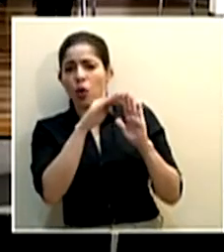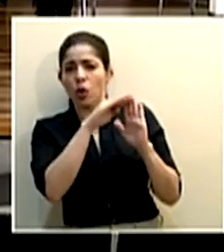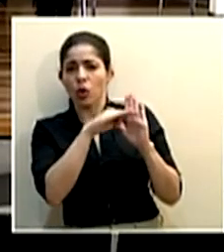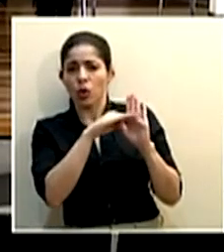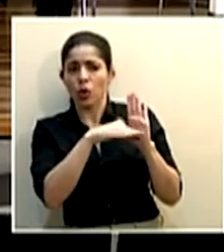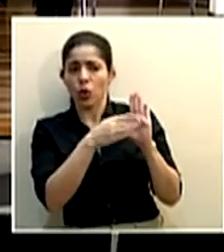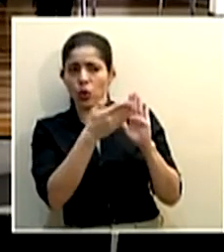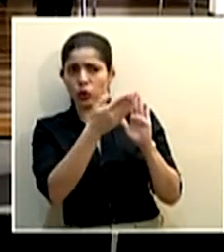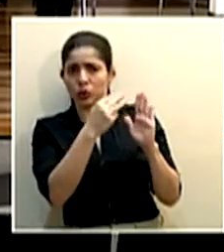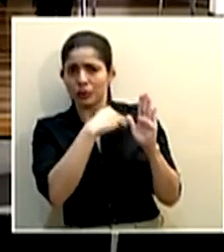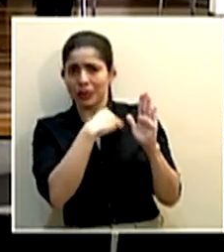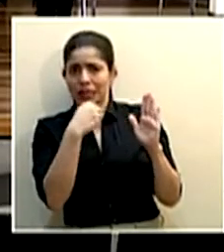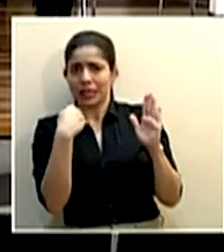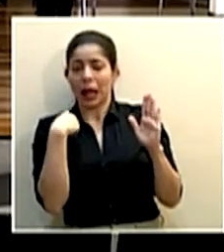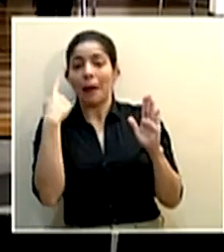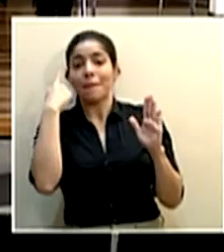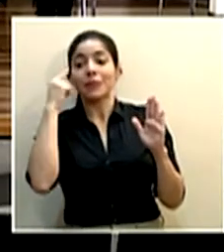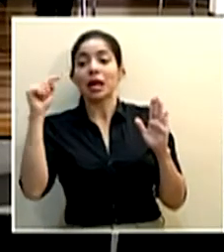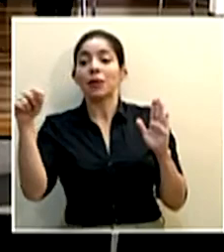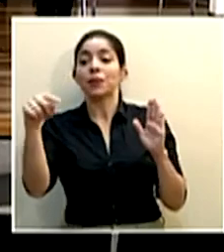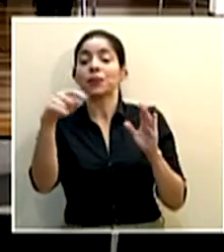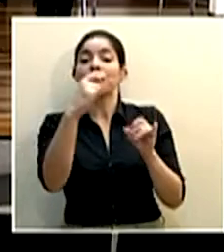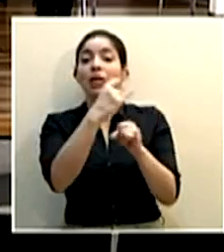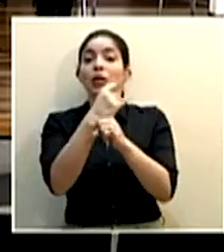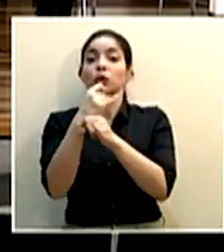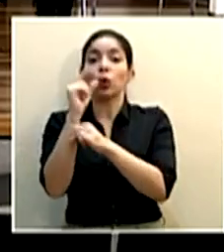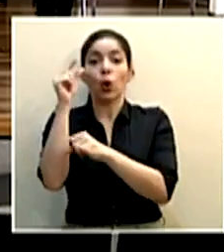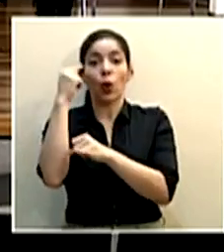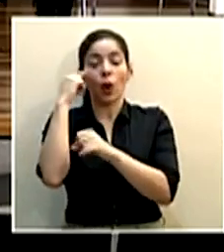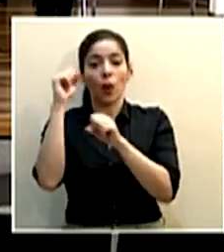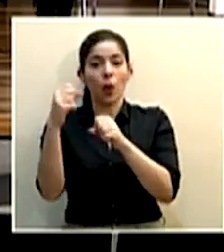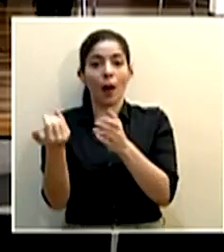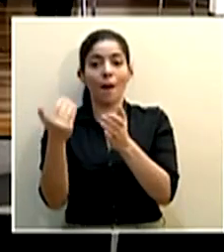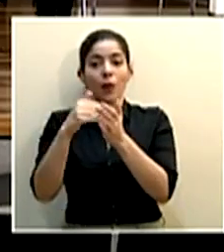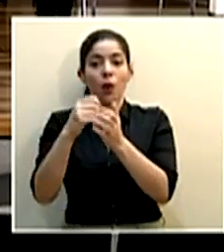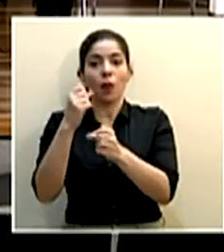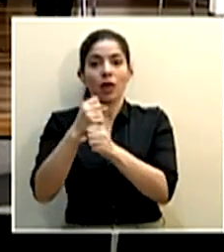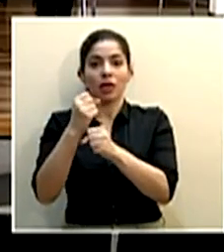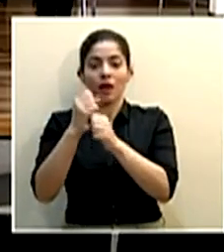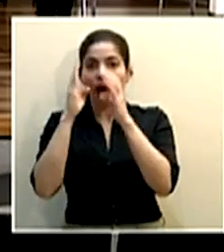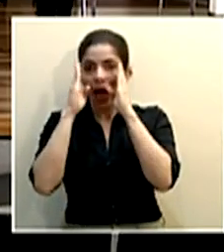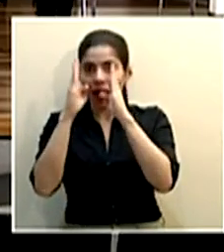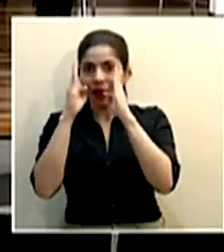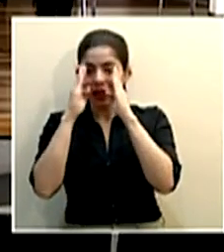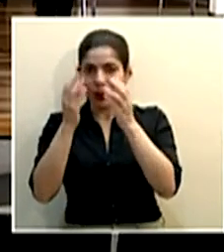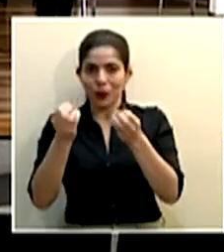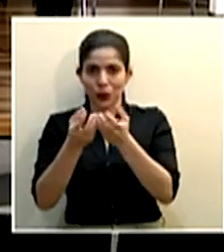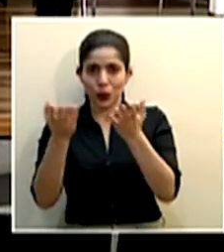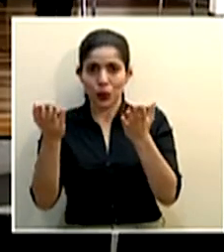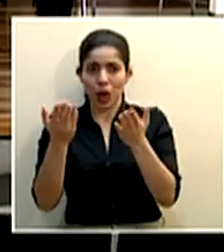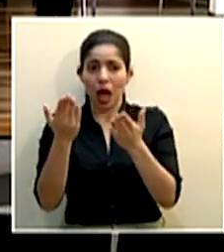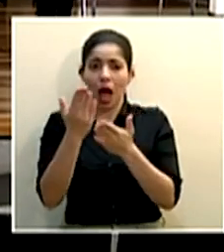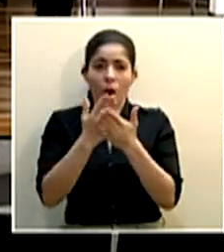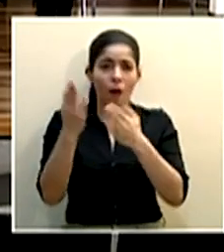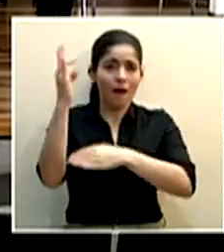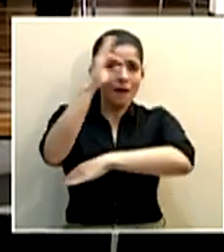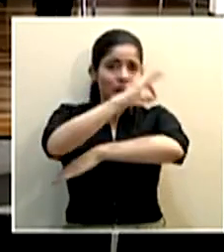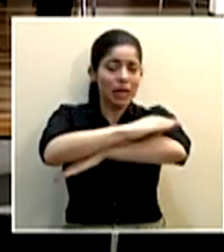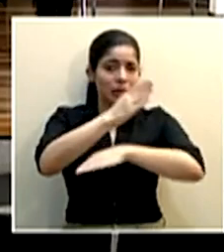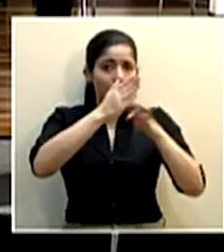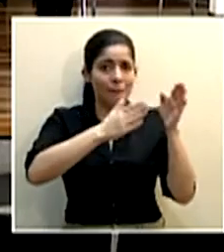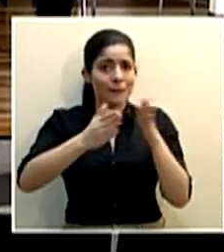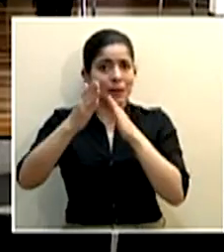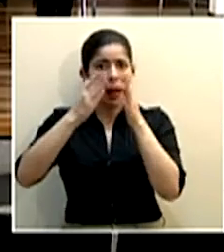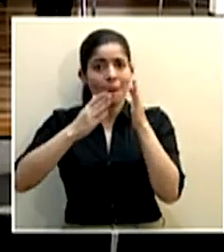de este ministerio para que las instituciones de gobierno retomen sus labores de atención al público existe alguna fecha proyectada para la